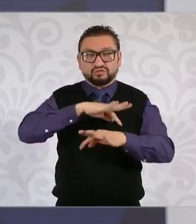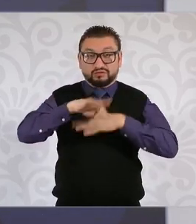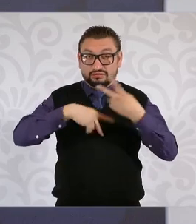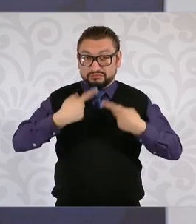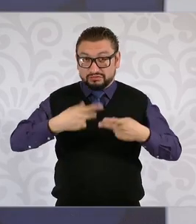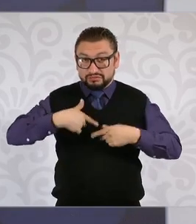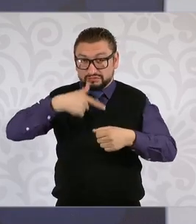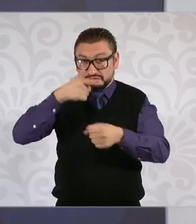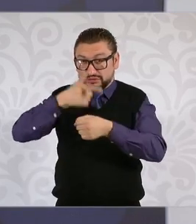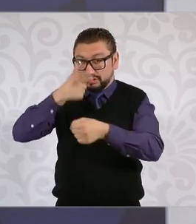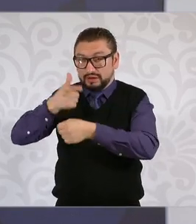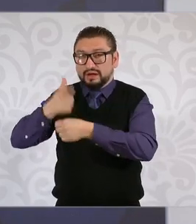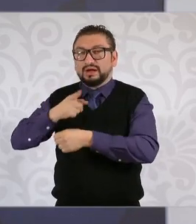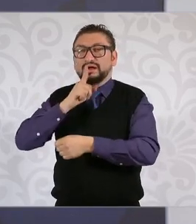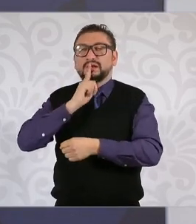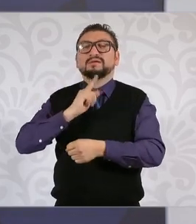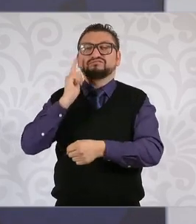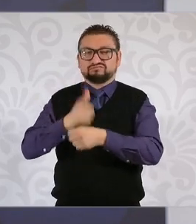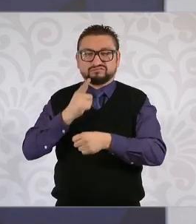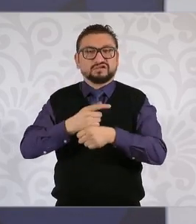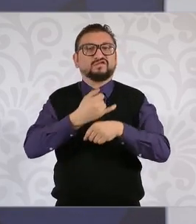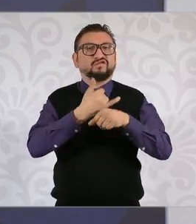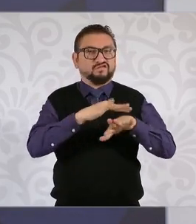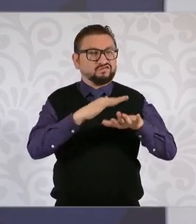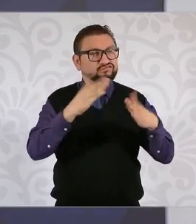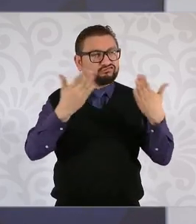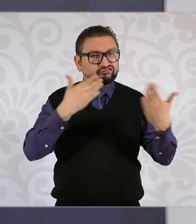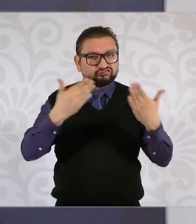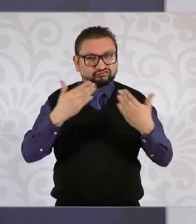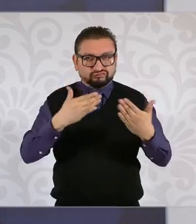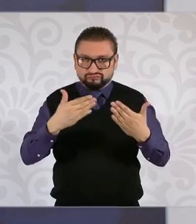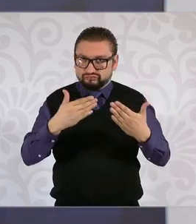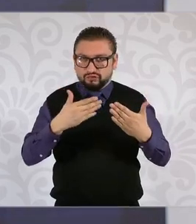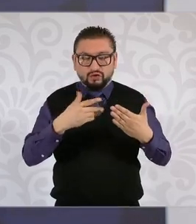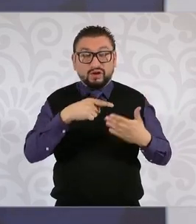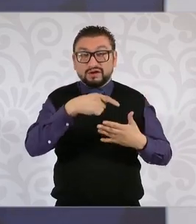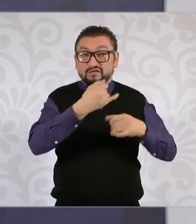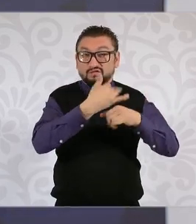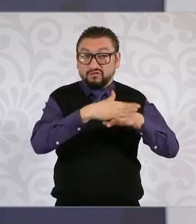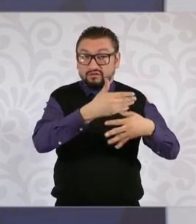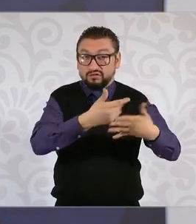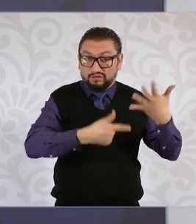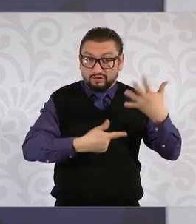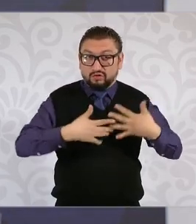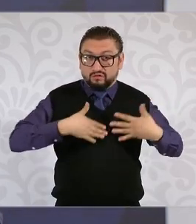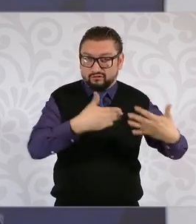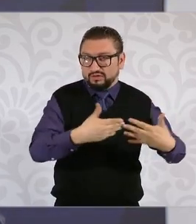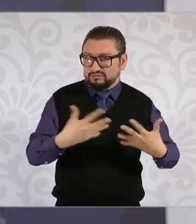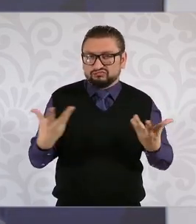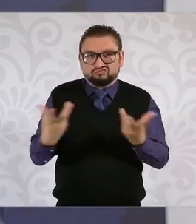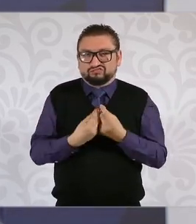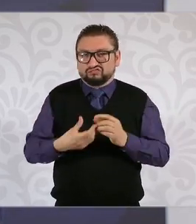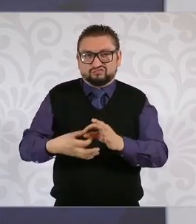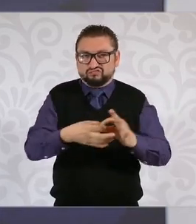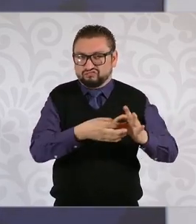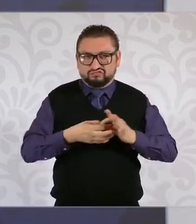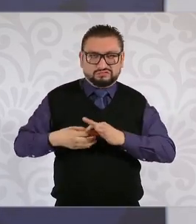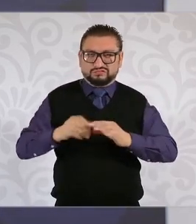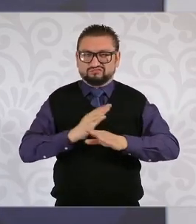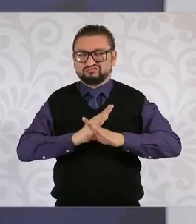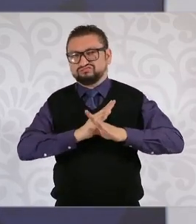identifican las mentiras y cotejan la información con fuentes confiables. Juntos luchamos contra la infodemia.